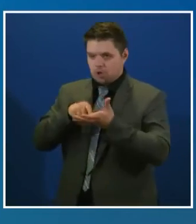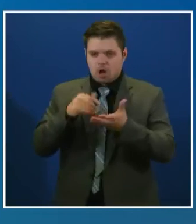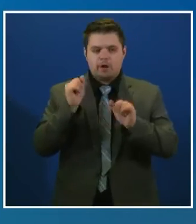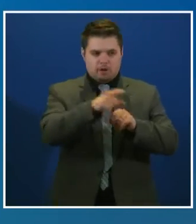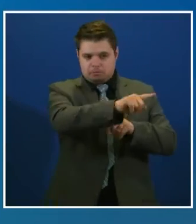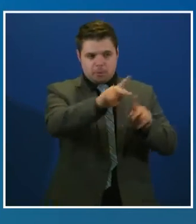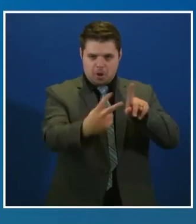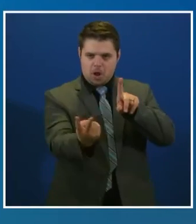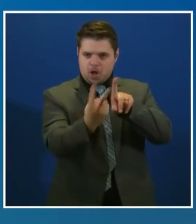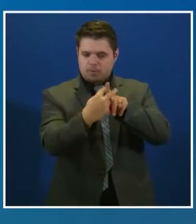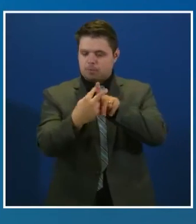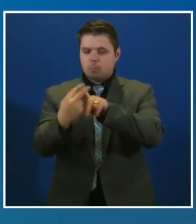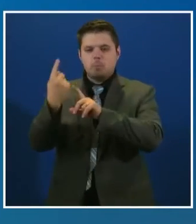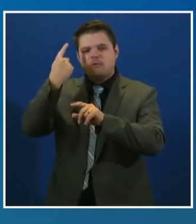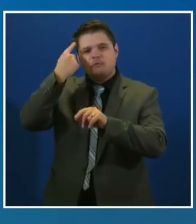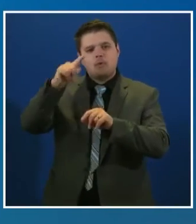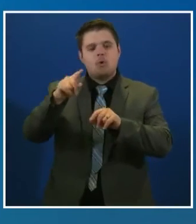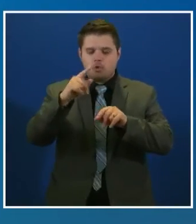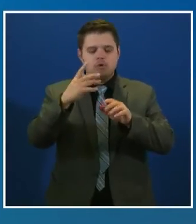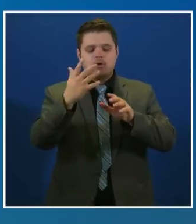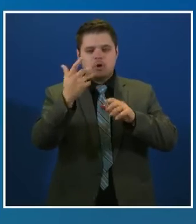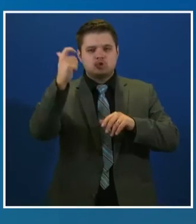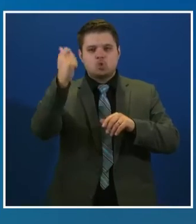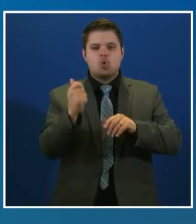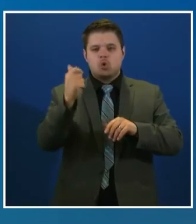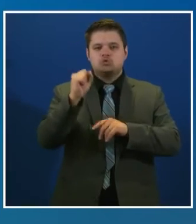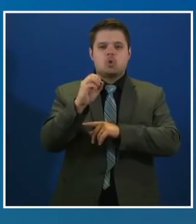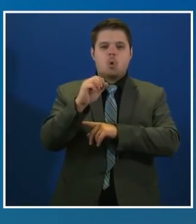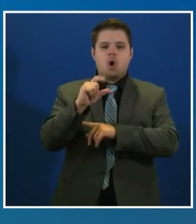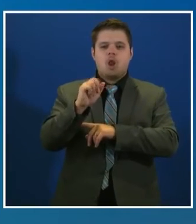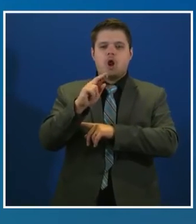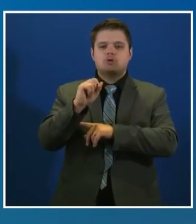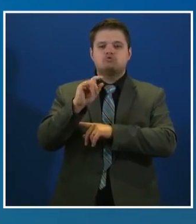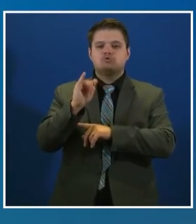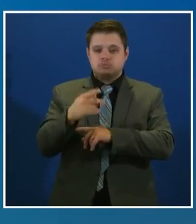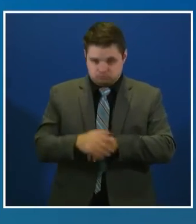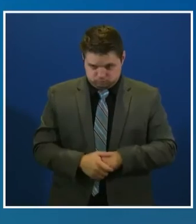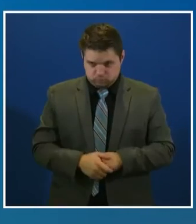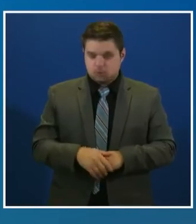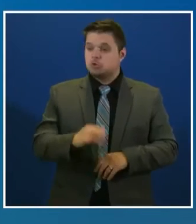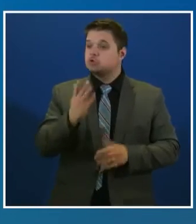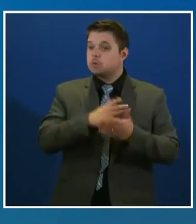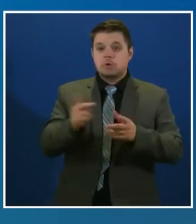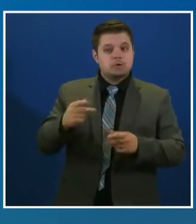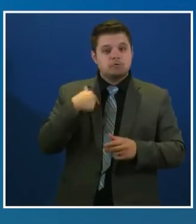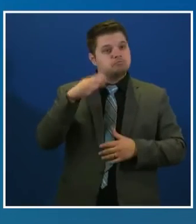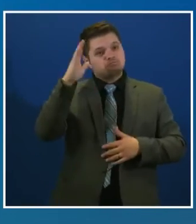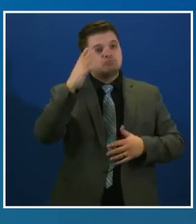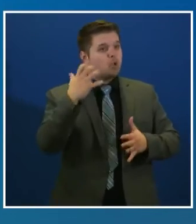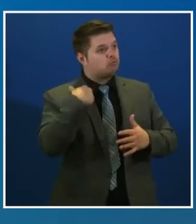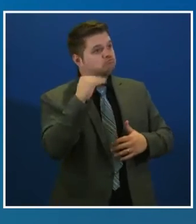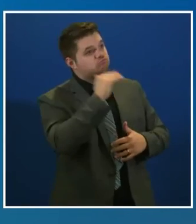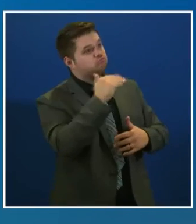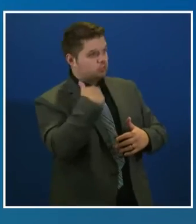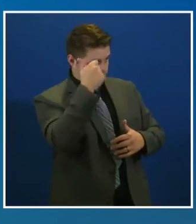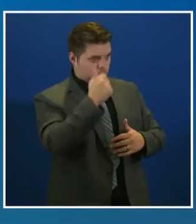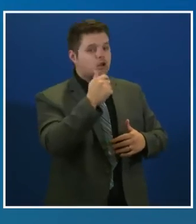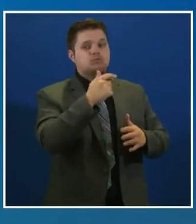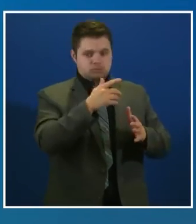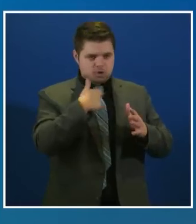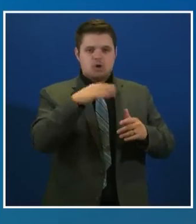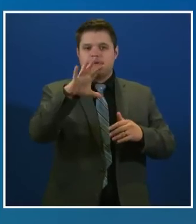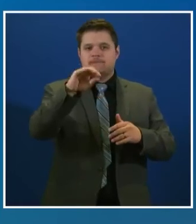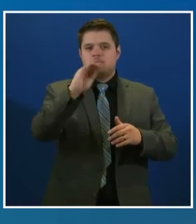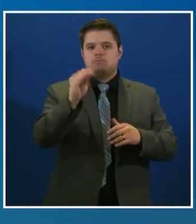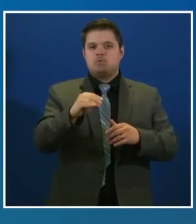50% de la matrícula a todos los niños elegibles y participantes de núcleos familiares calificados. Por lo tanto,